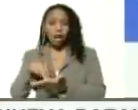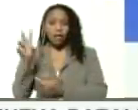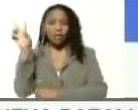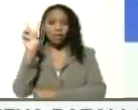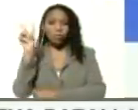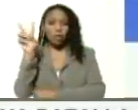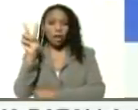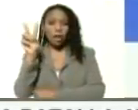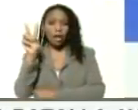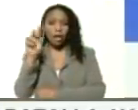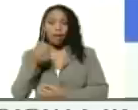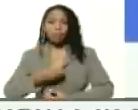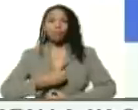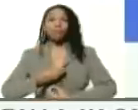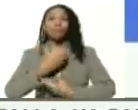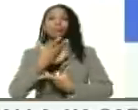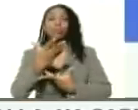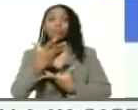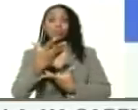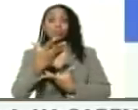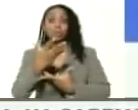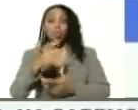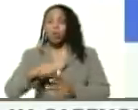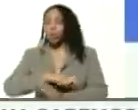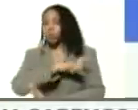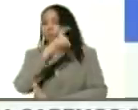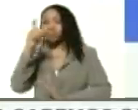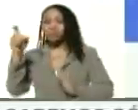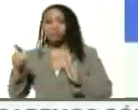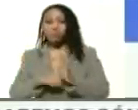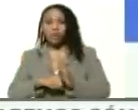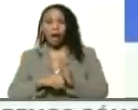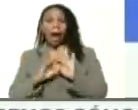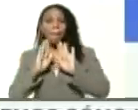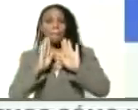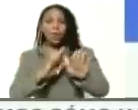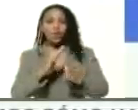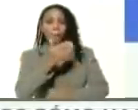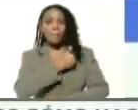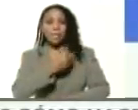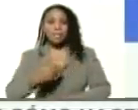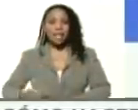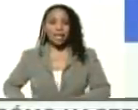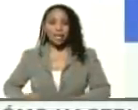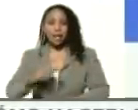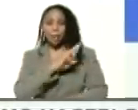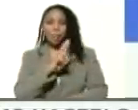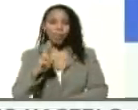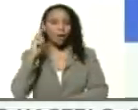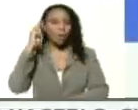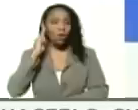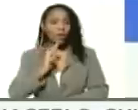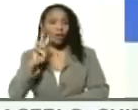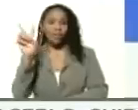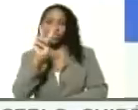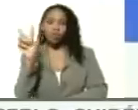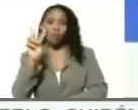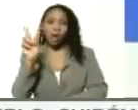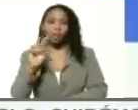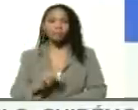expresa su pleno y rotundo respaldo al presidente de la República Bolivariana de Venezuela